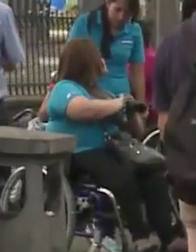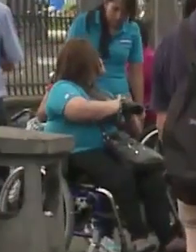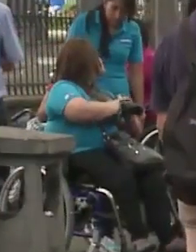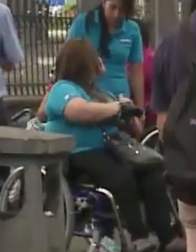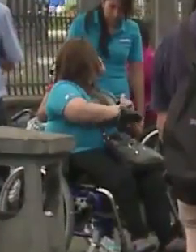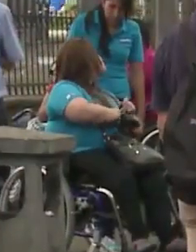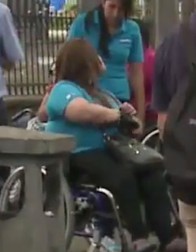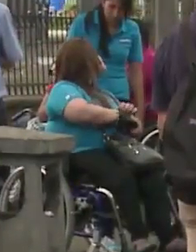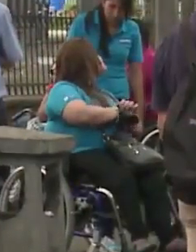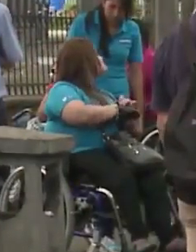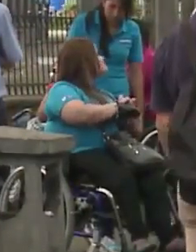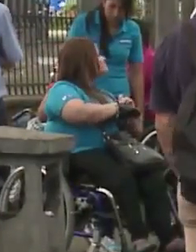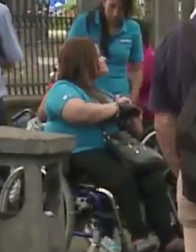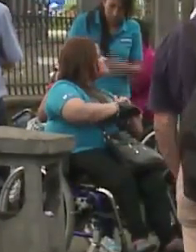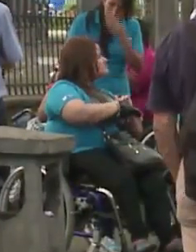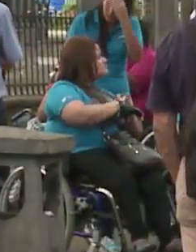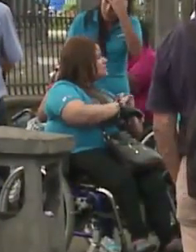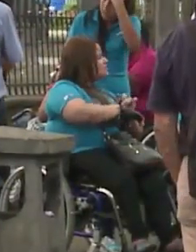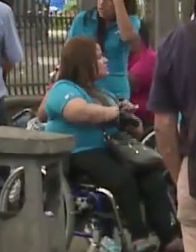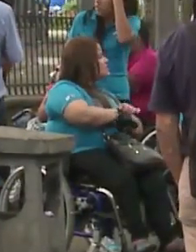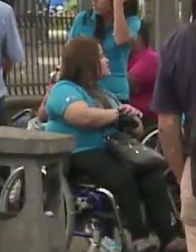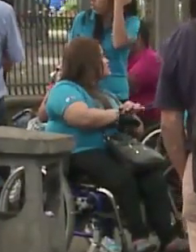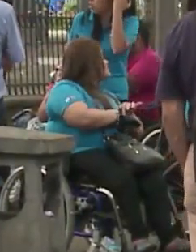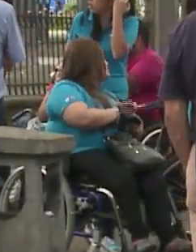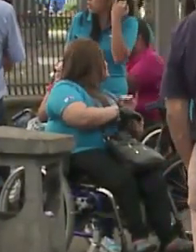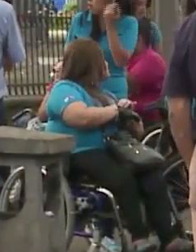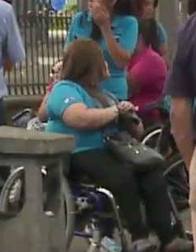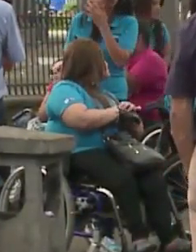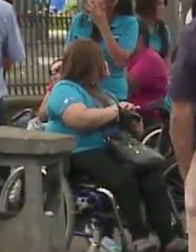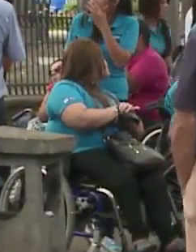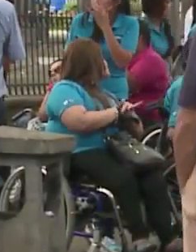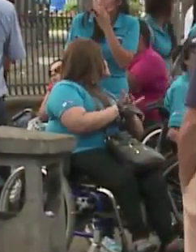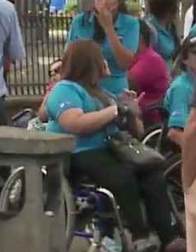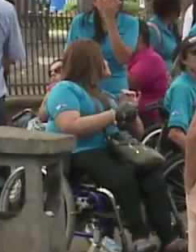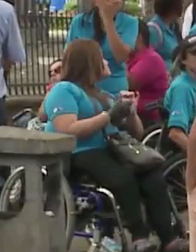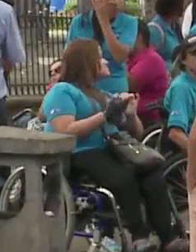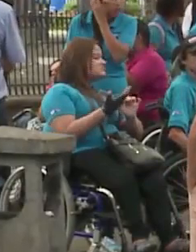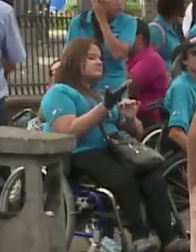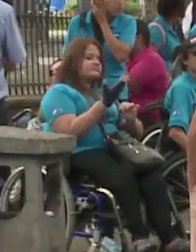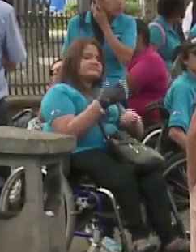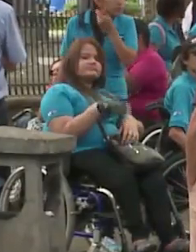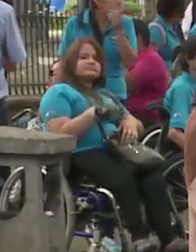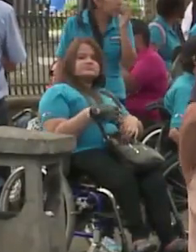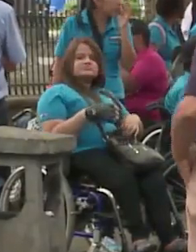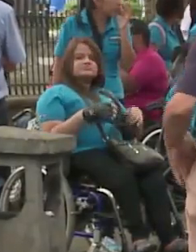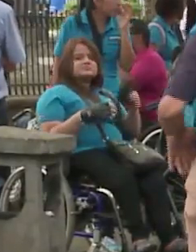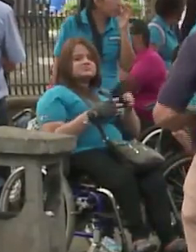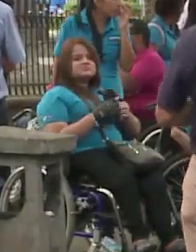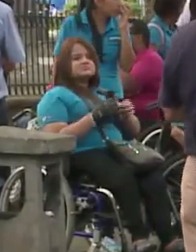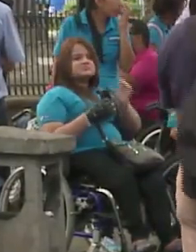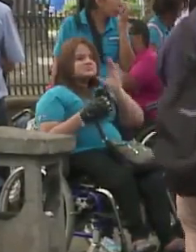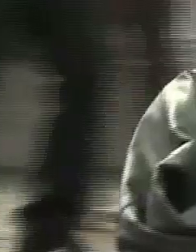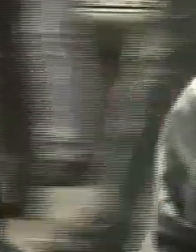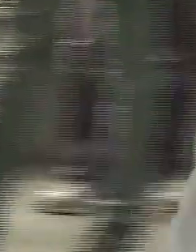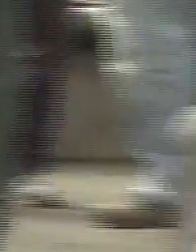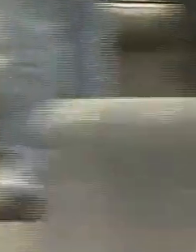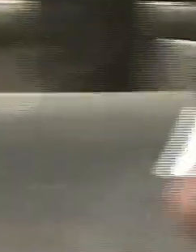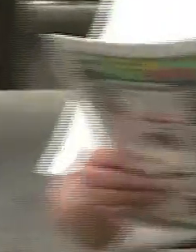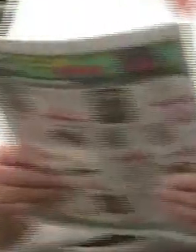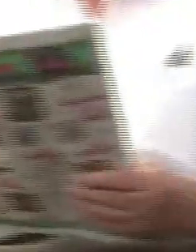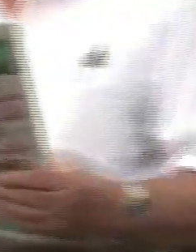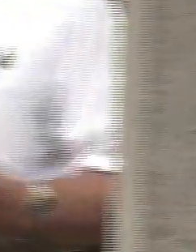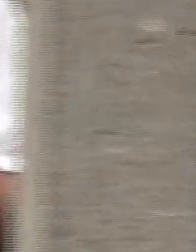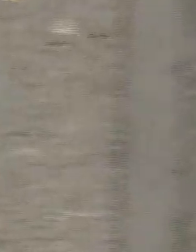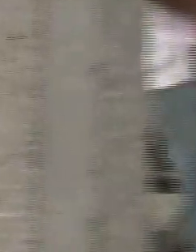También los legisladores votaron en el trámite de segundo debate y definitivo el expediente 21.504, ley